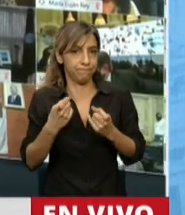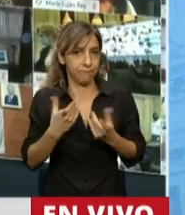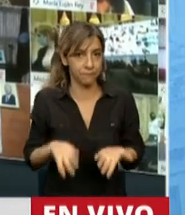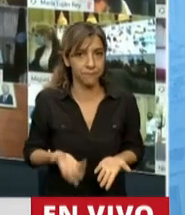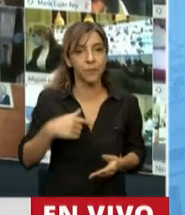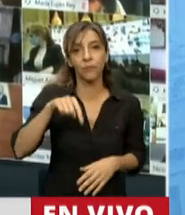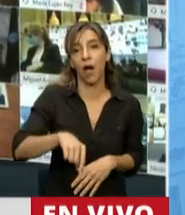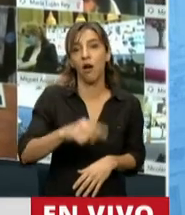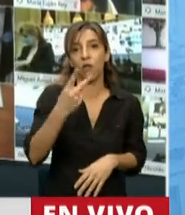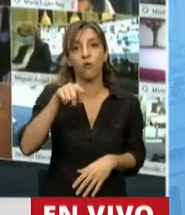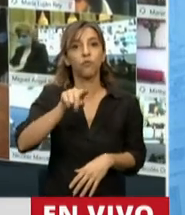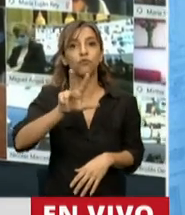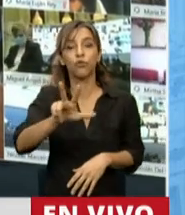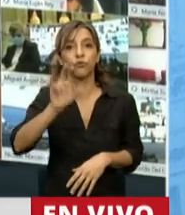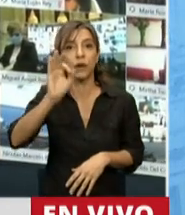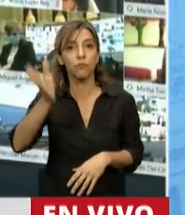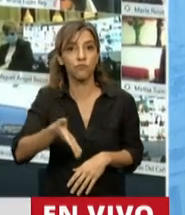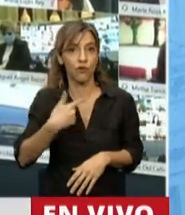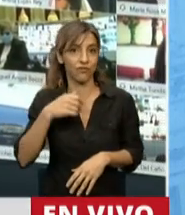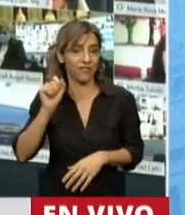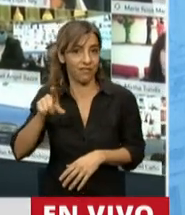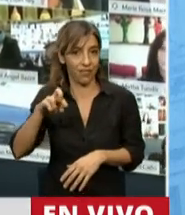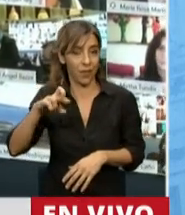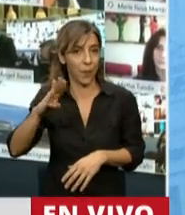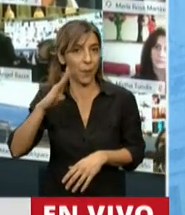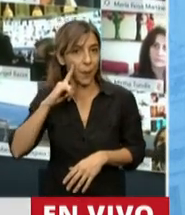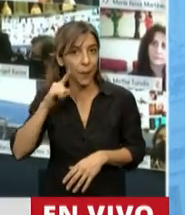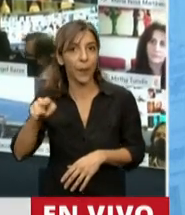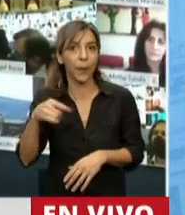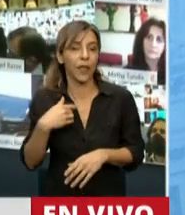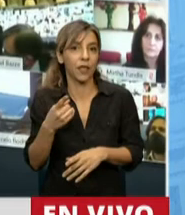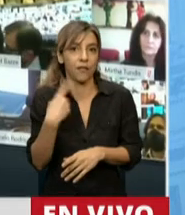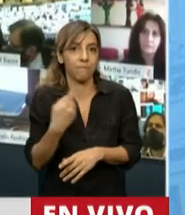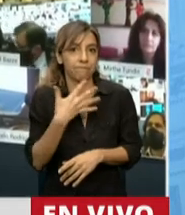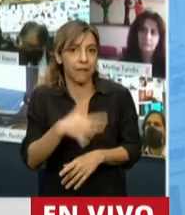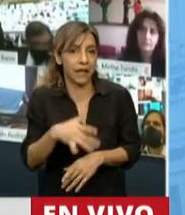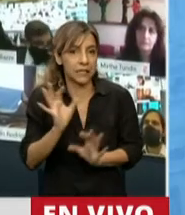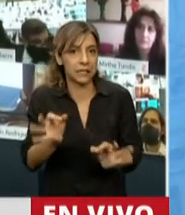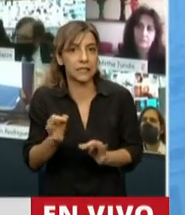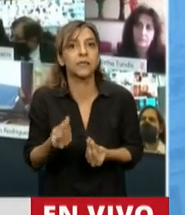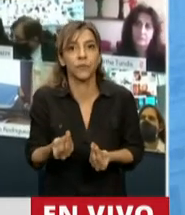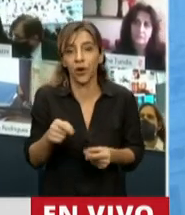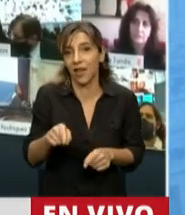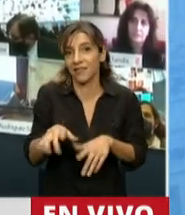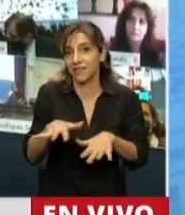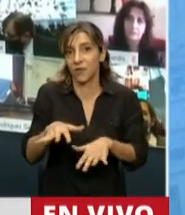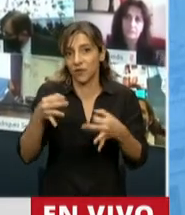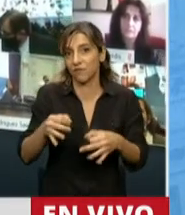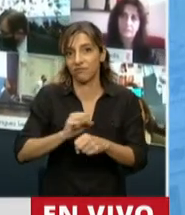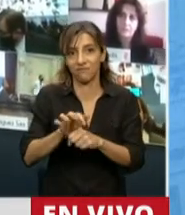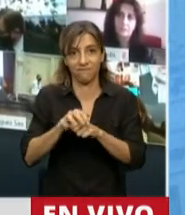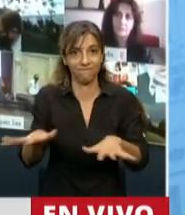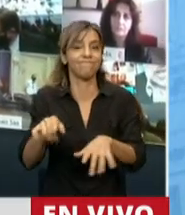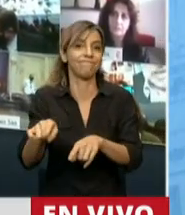más del 2.3% del PBI, va a las cuestiones que están afectándonos a través del COVID. Entonces,